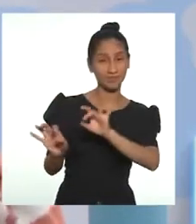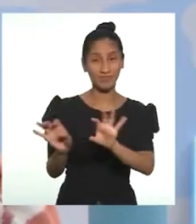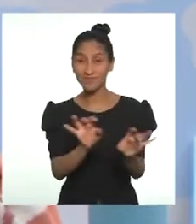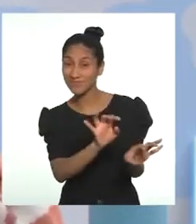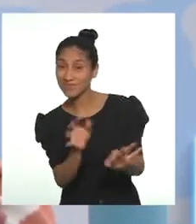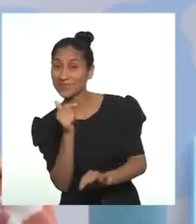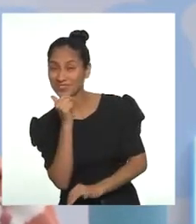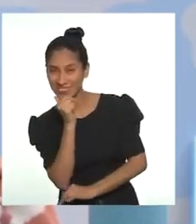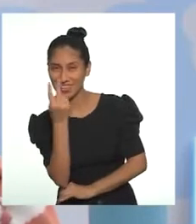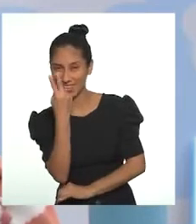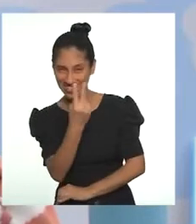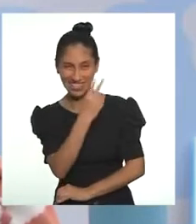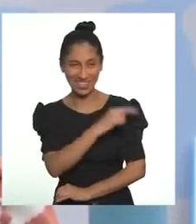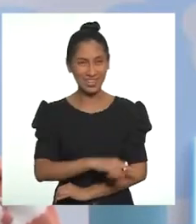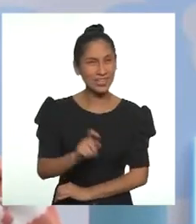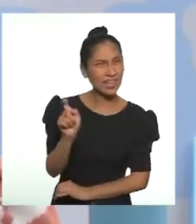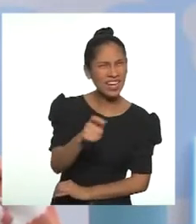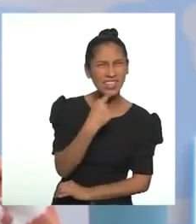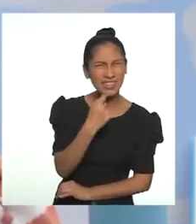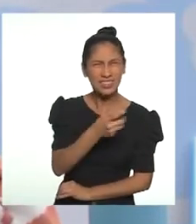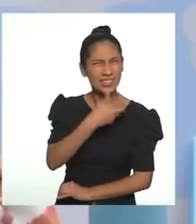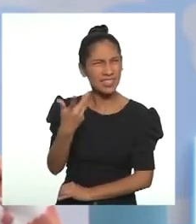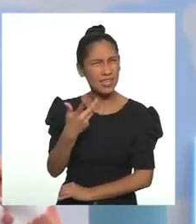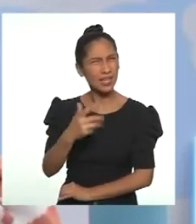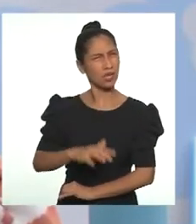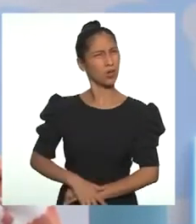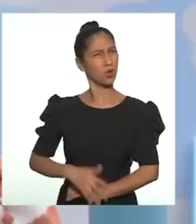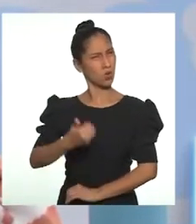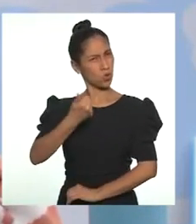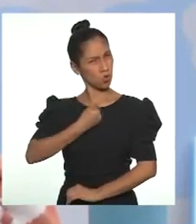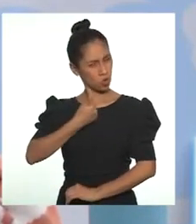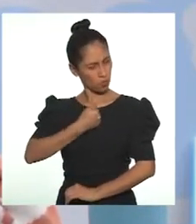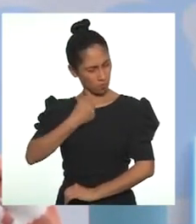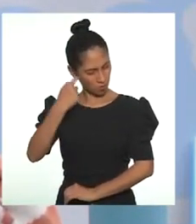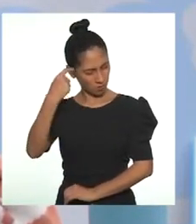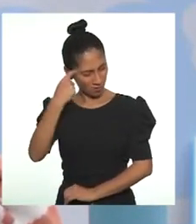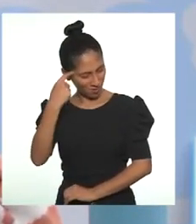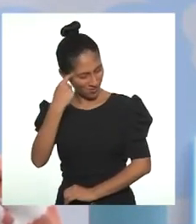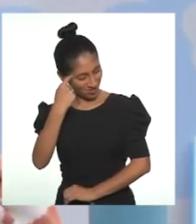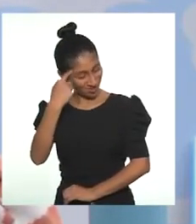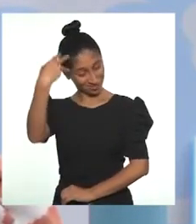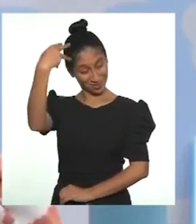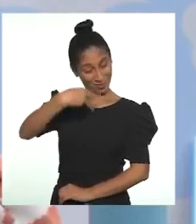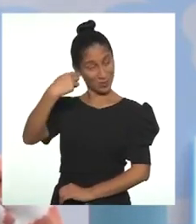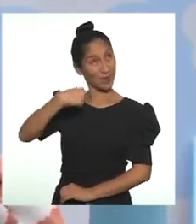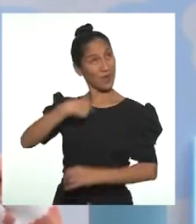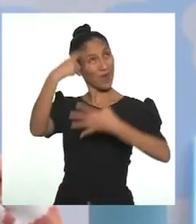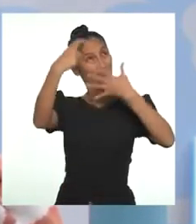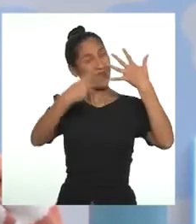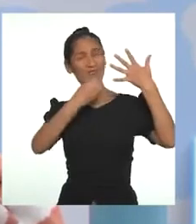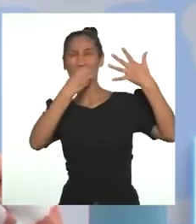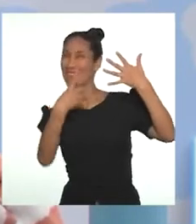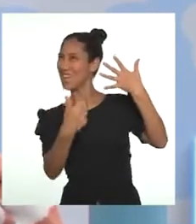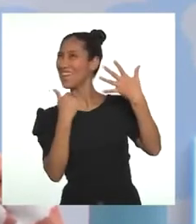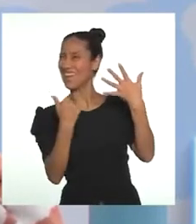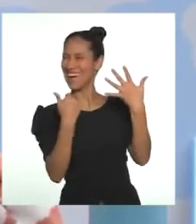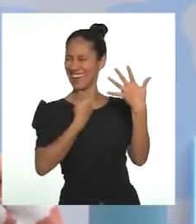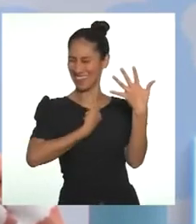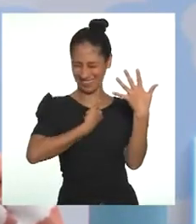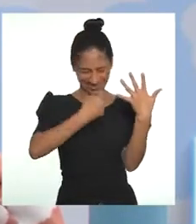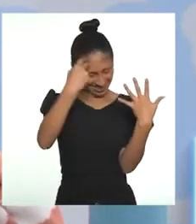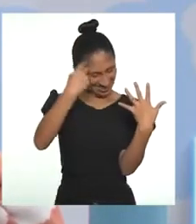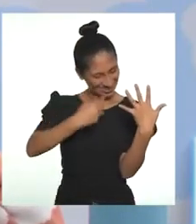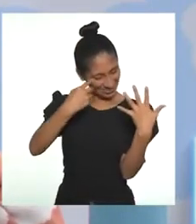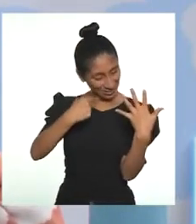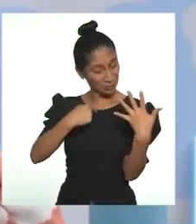A ver, por aquí dice que la autoestima nos ayuda a sentirnos con más confianza y seguridad. También